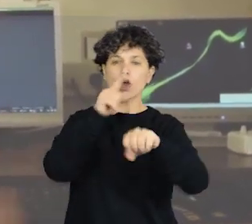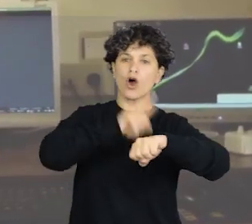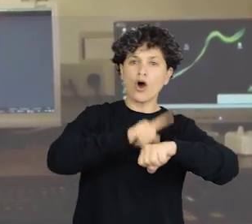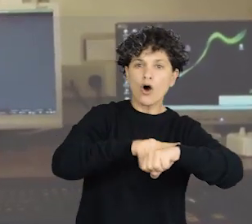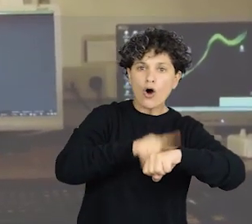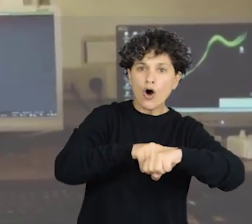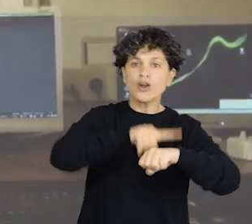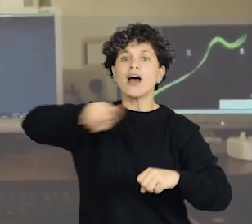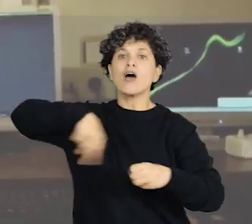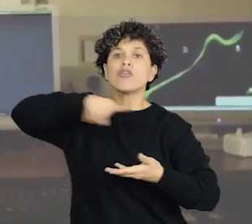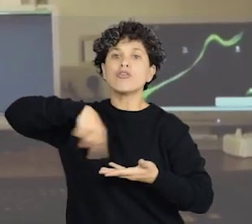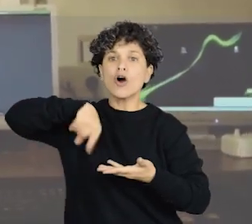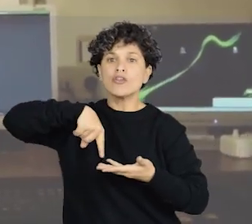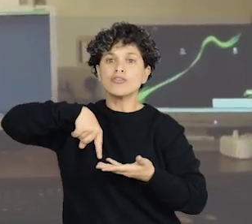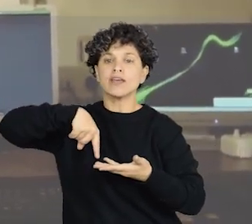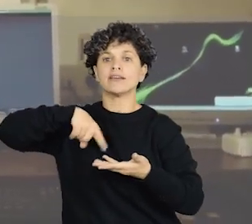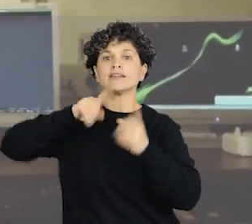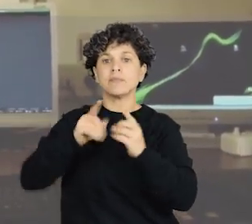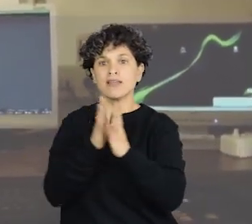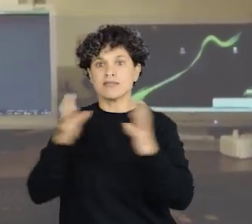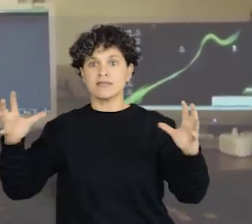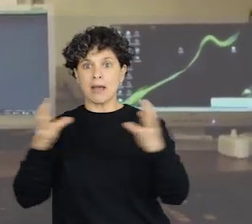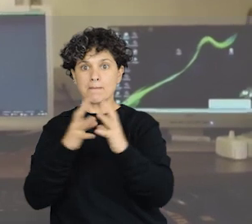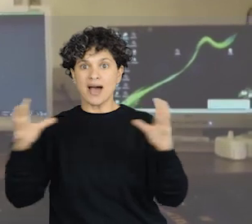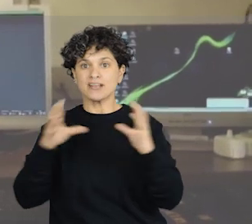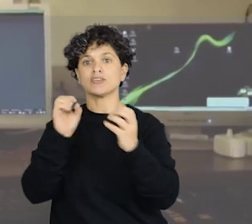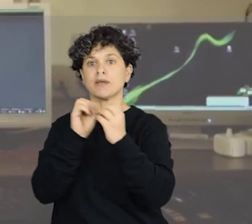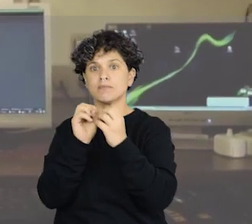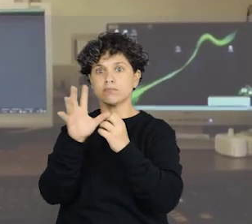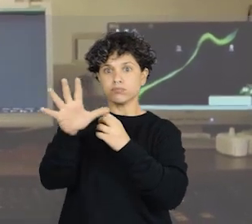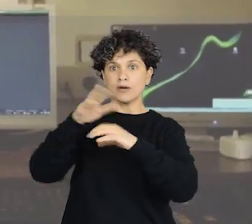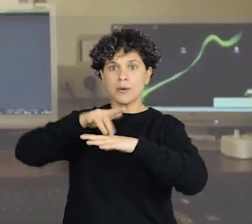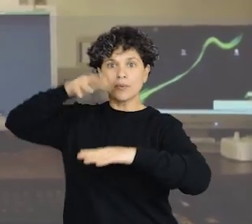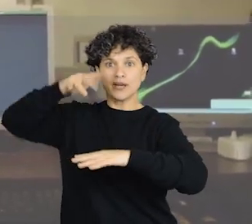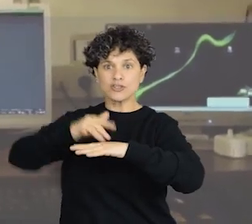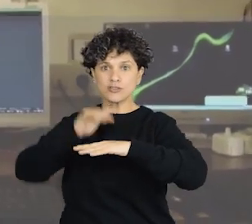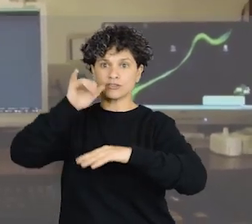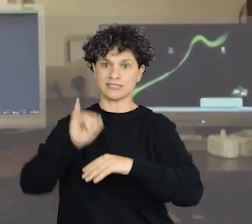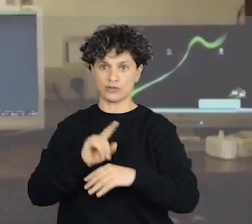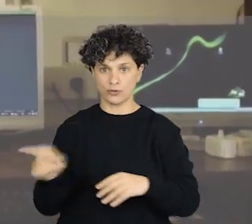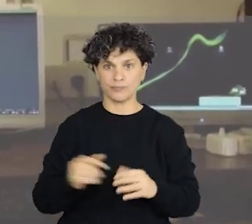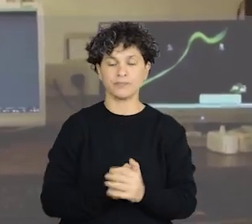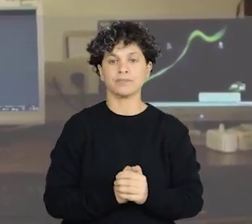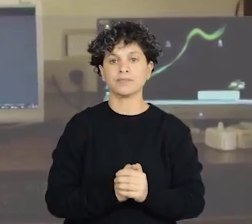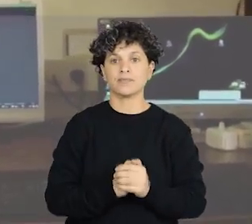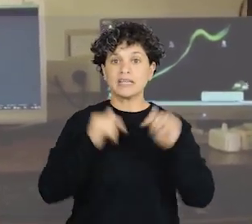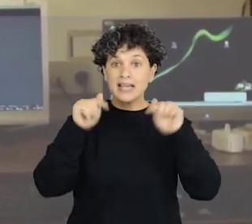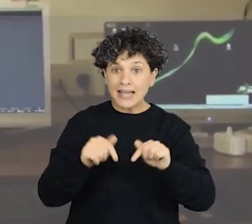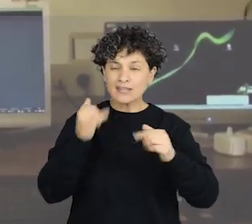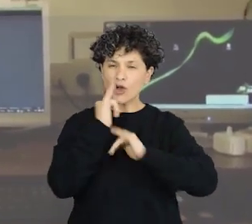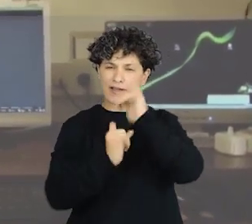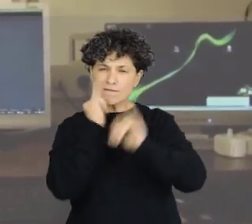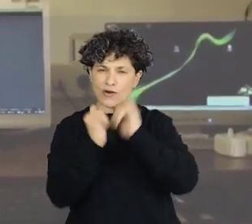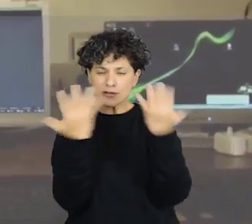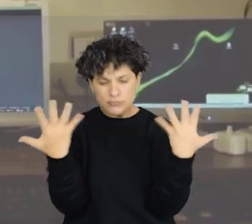el brillo que tiene este asteroide. Esa información se conjuga con la de todos los observatorios a nivel mundial y nos